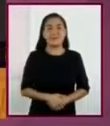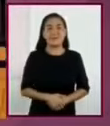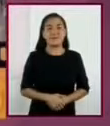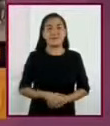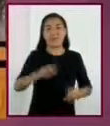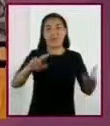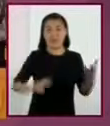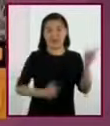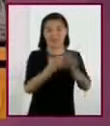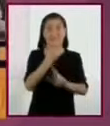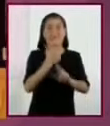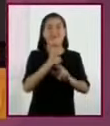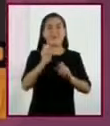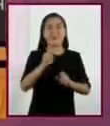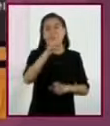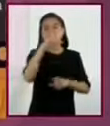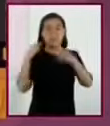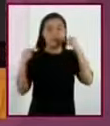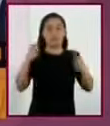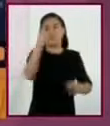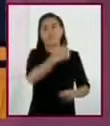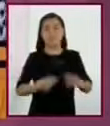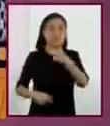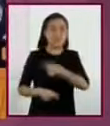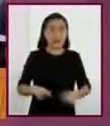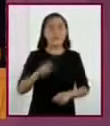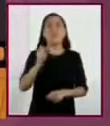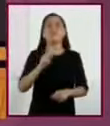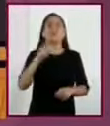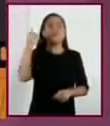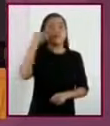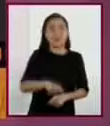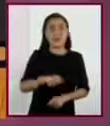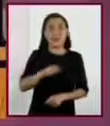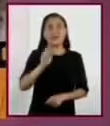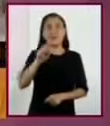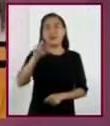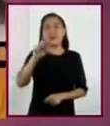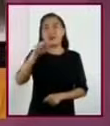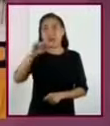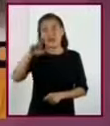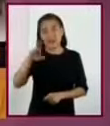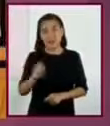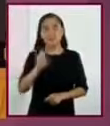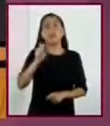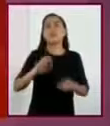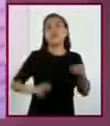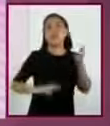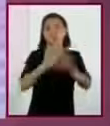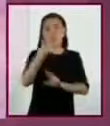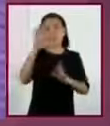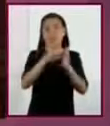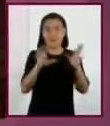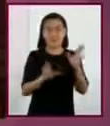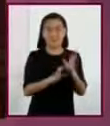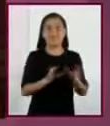Revolución Maderista, dictadura de Victoriano Huerta y revolución constitucionalista.